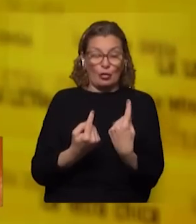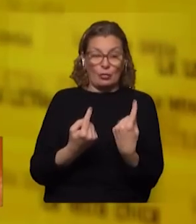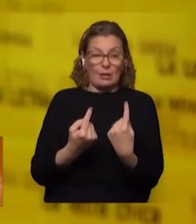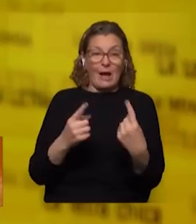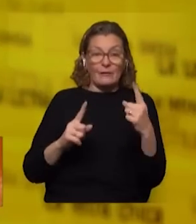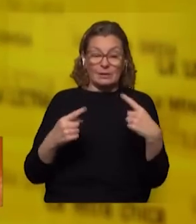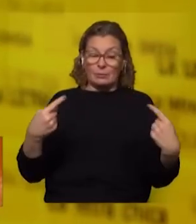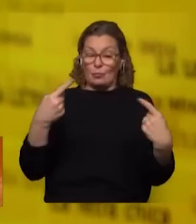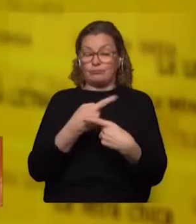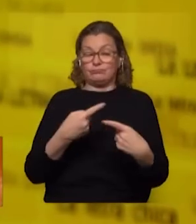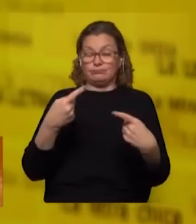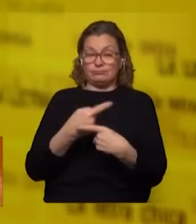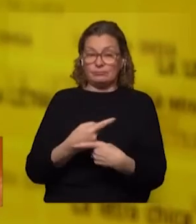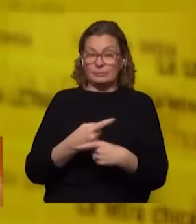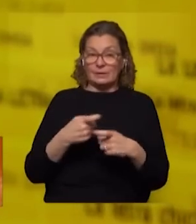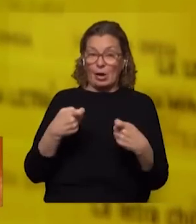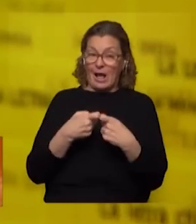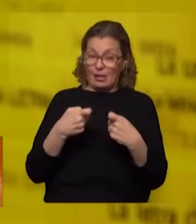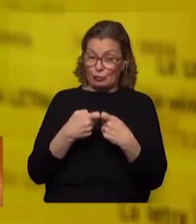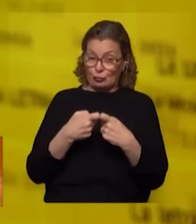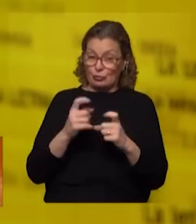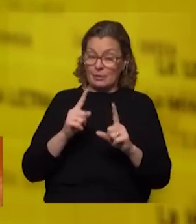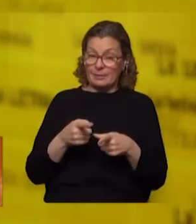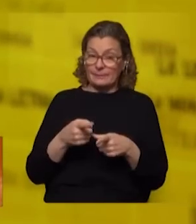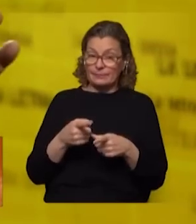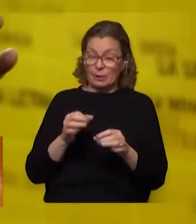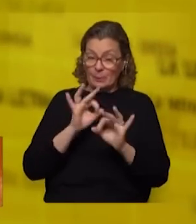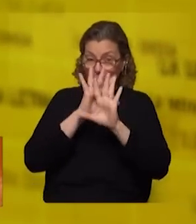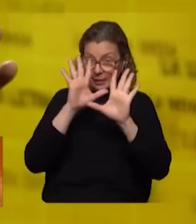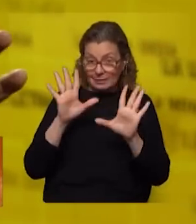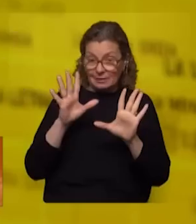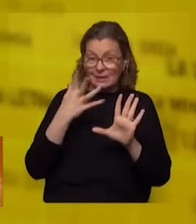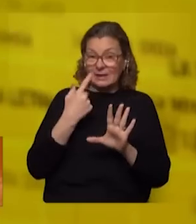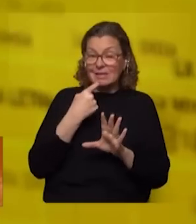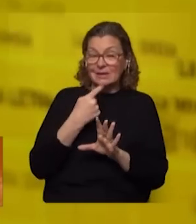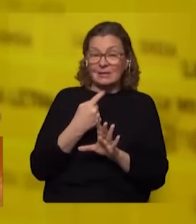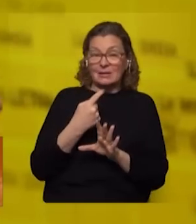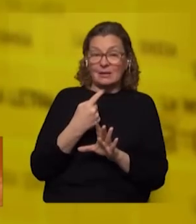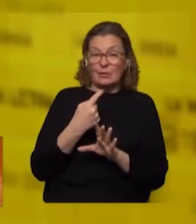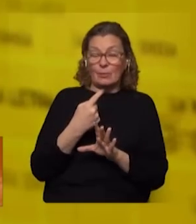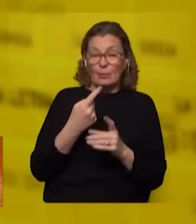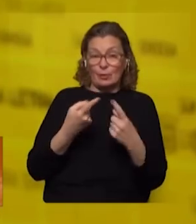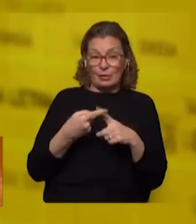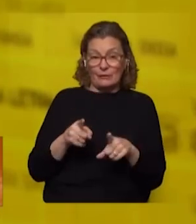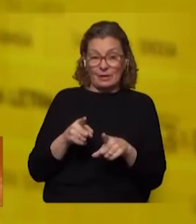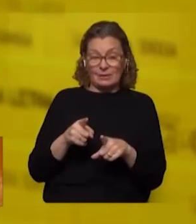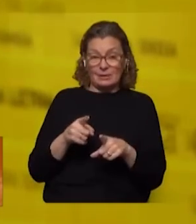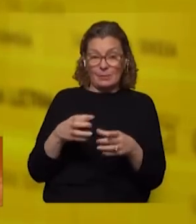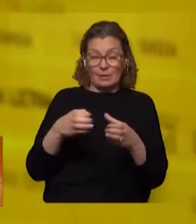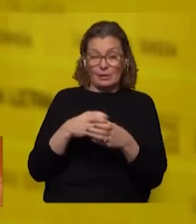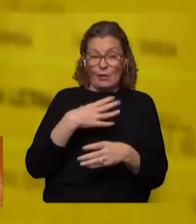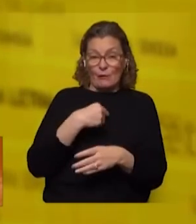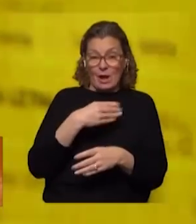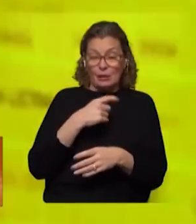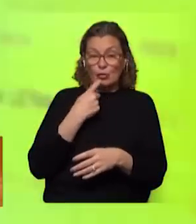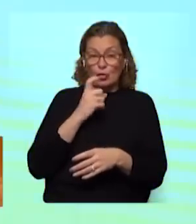cruces en esas alianzas lo que es bastante claro que esto marca un perfil muy diferente de Partido Nacional Partido